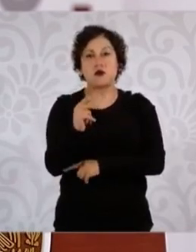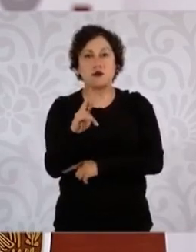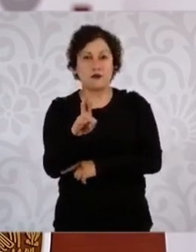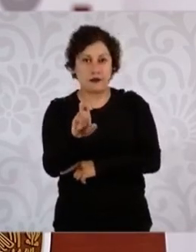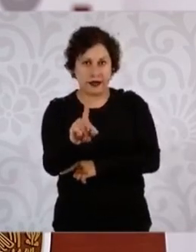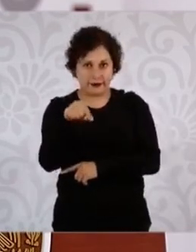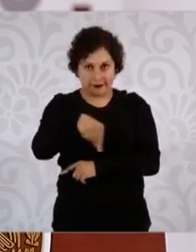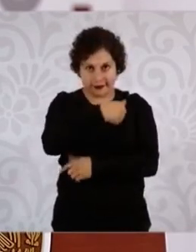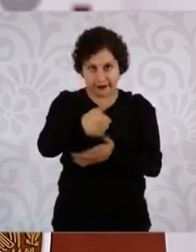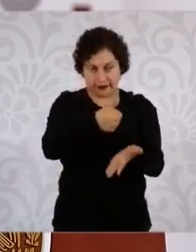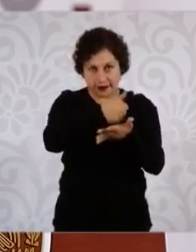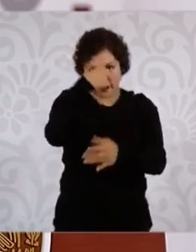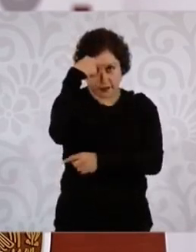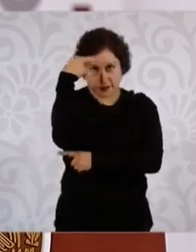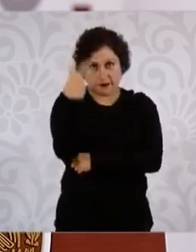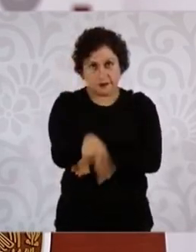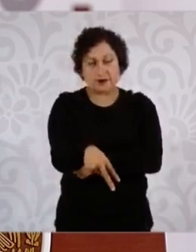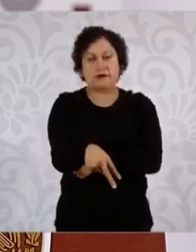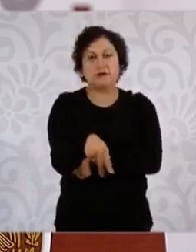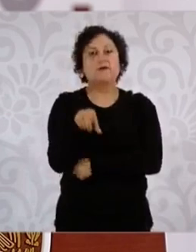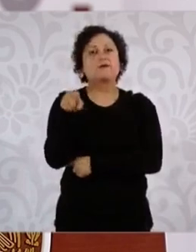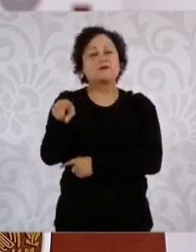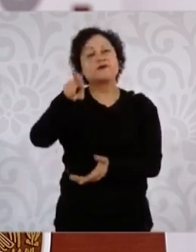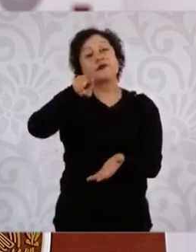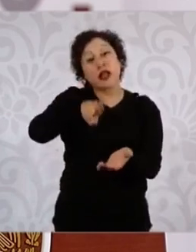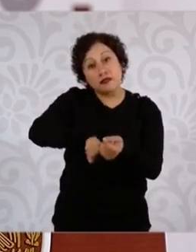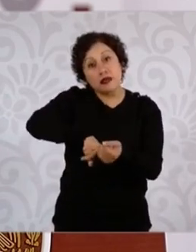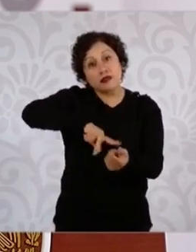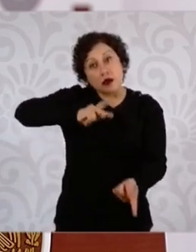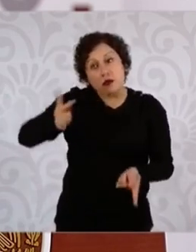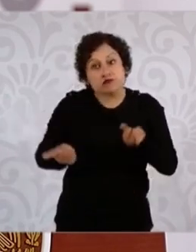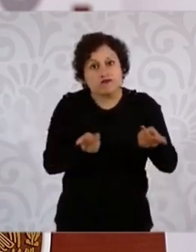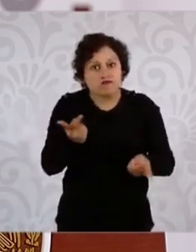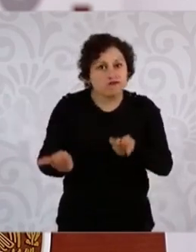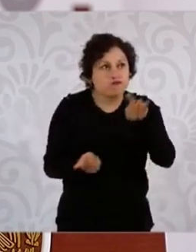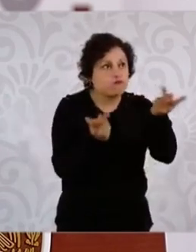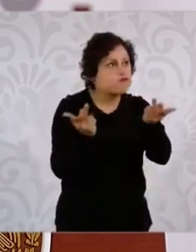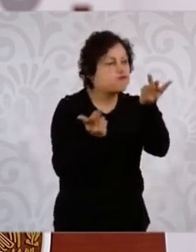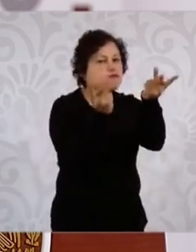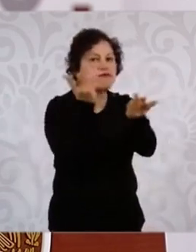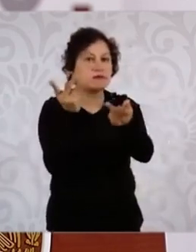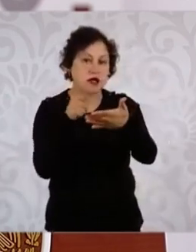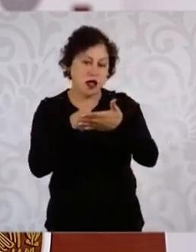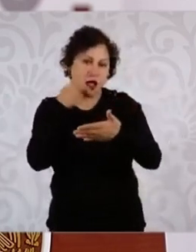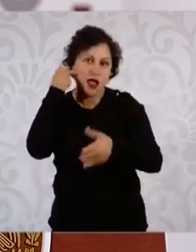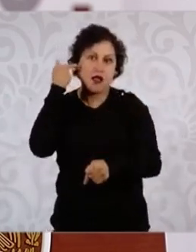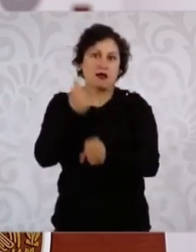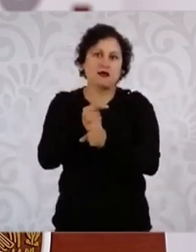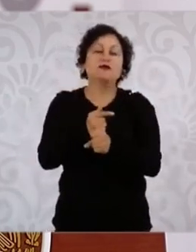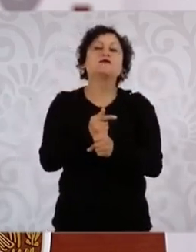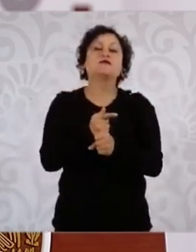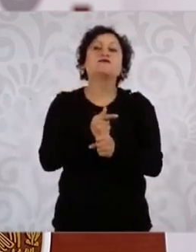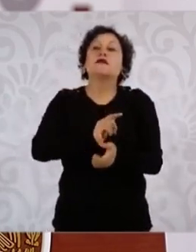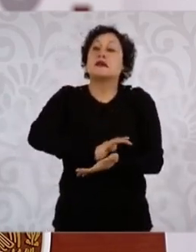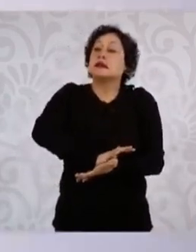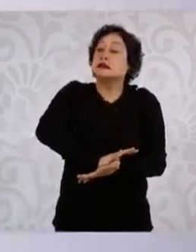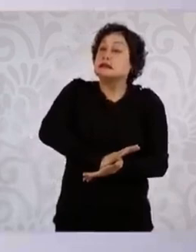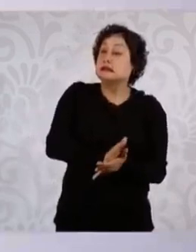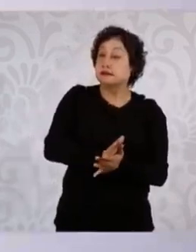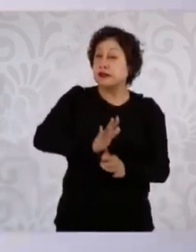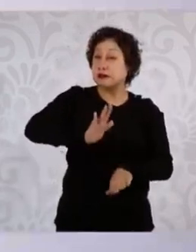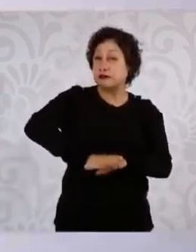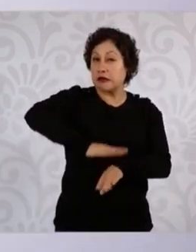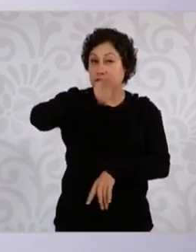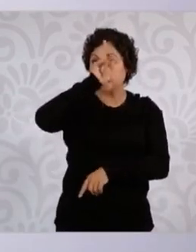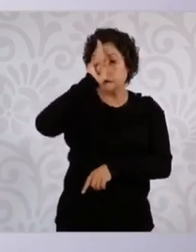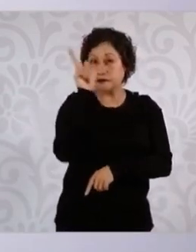una encuesta y quien es más discriminada, por lo menos en la Ciudad de México y es probable que sea